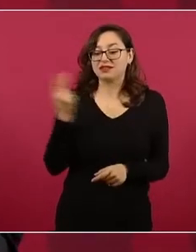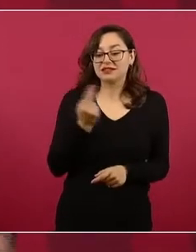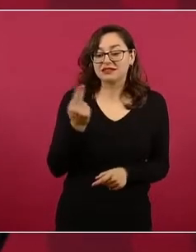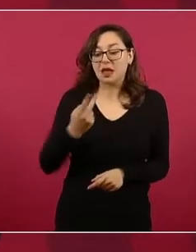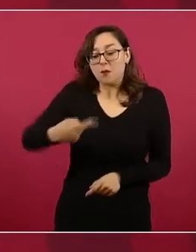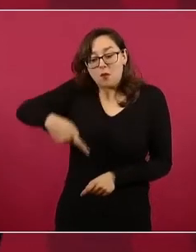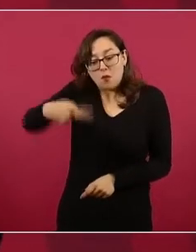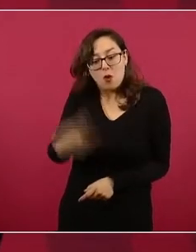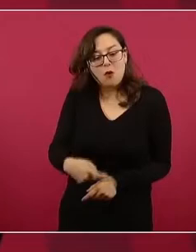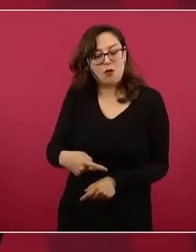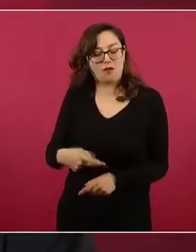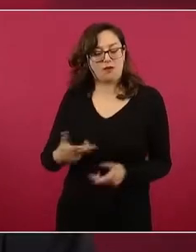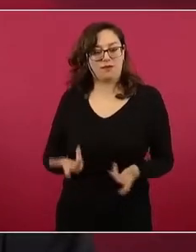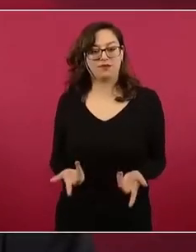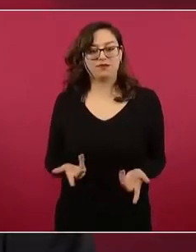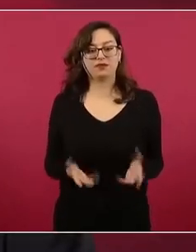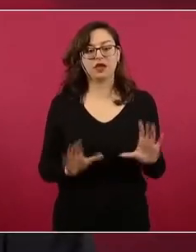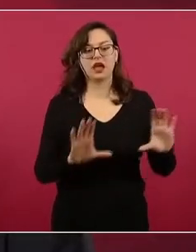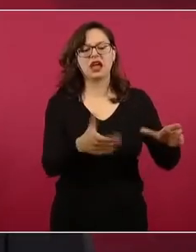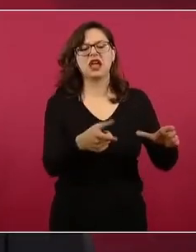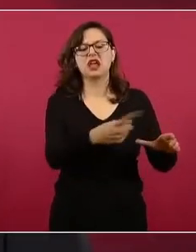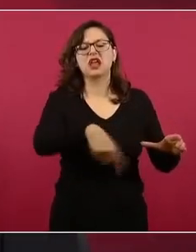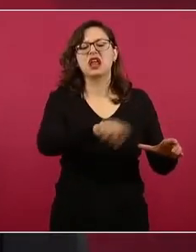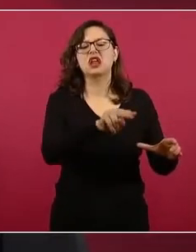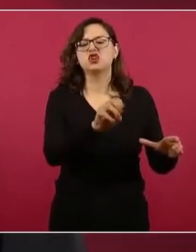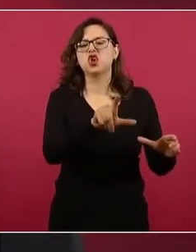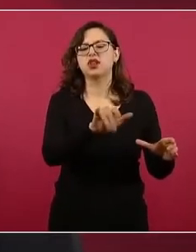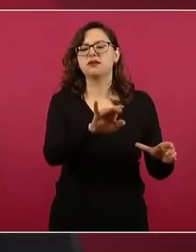Los neoliberales dicen eso no importa,